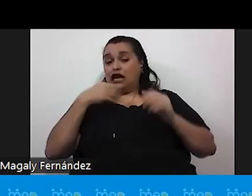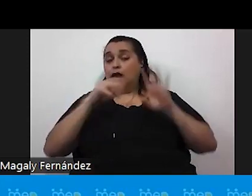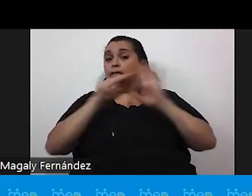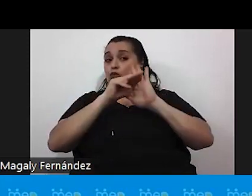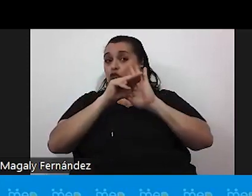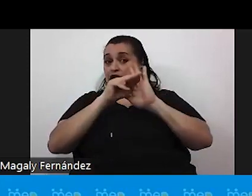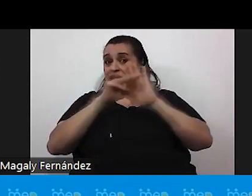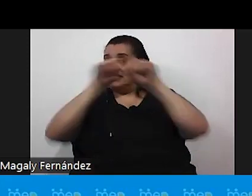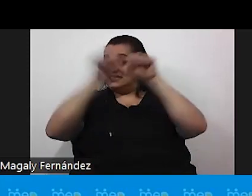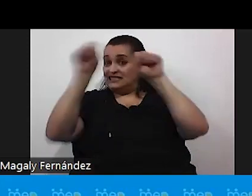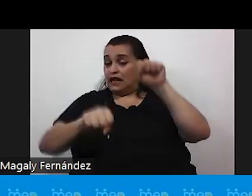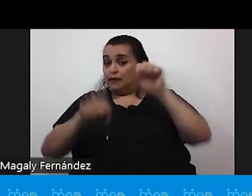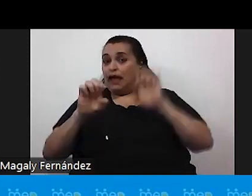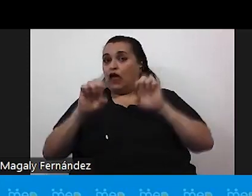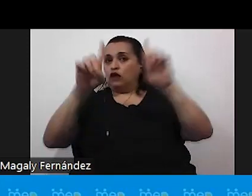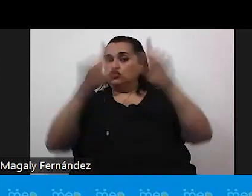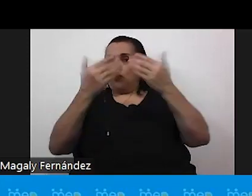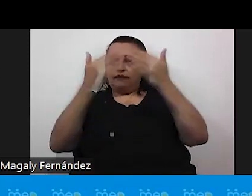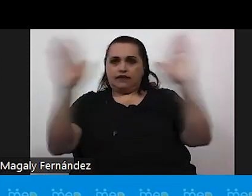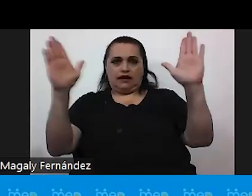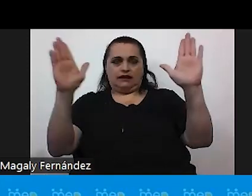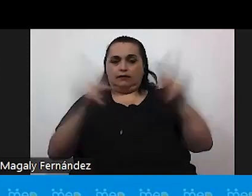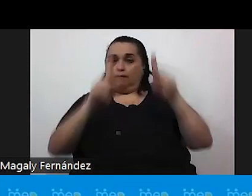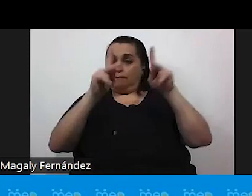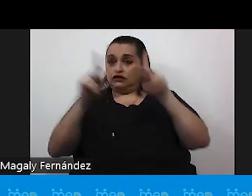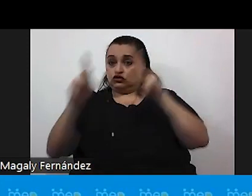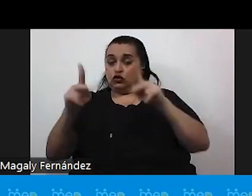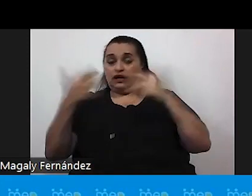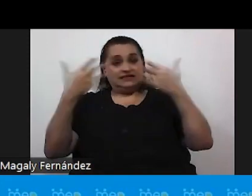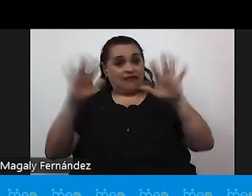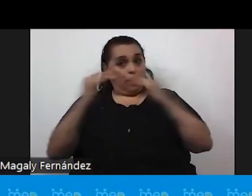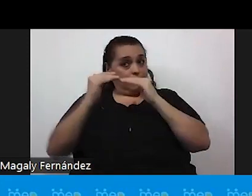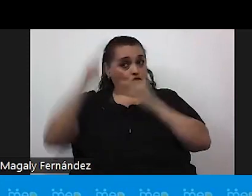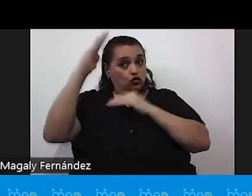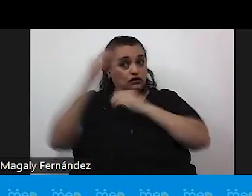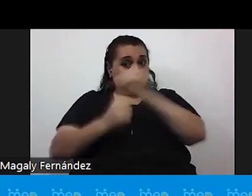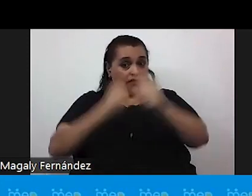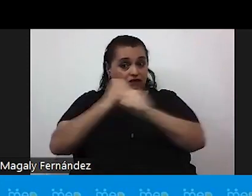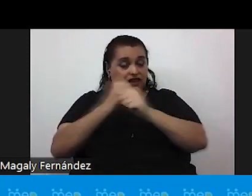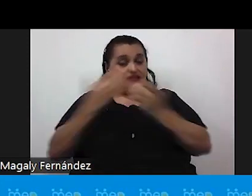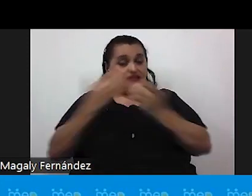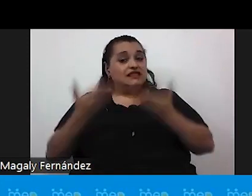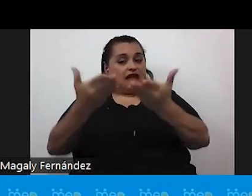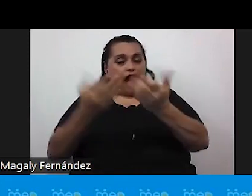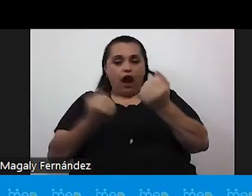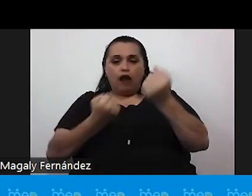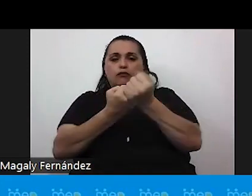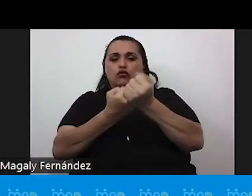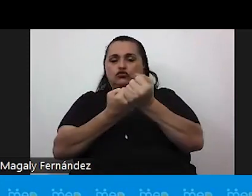de educación abierta que es para personas ya mayores de edad también y que les dan el apoyo educativo